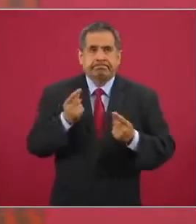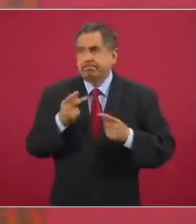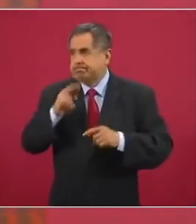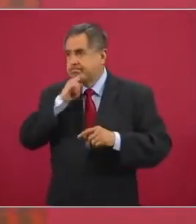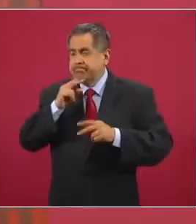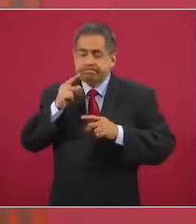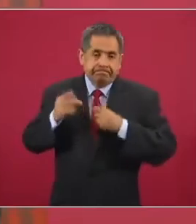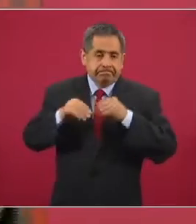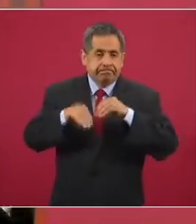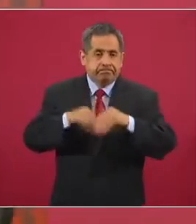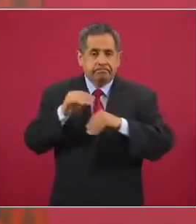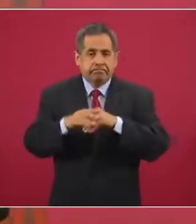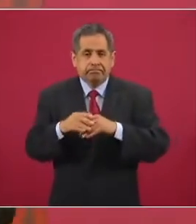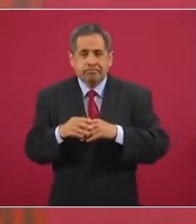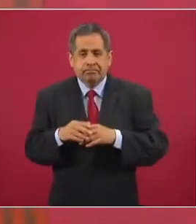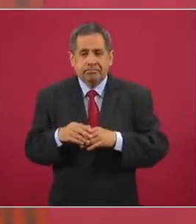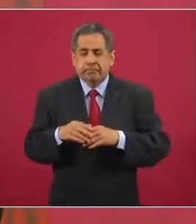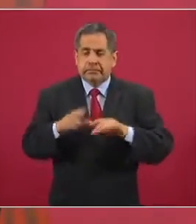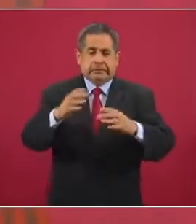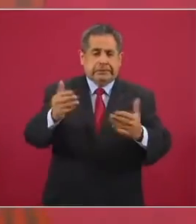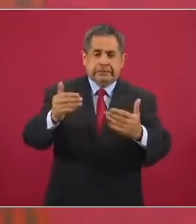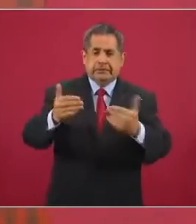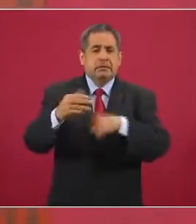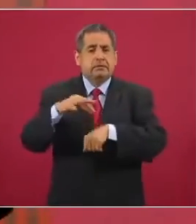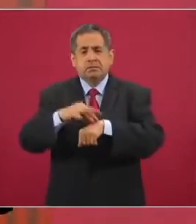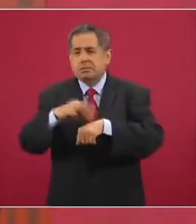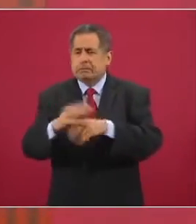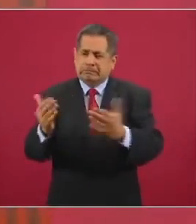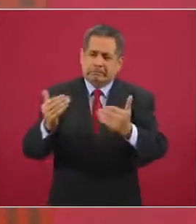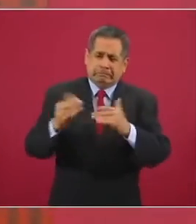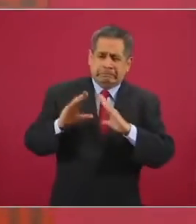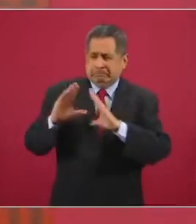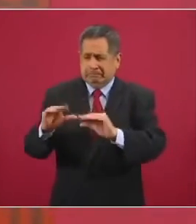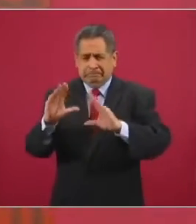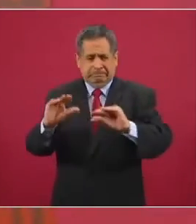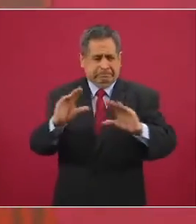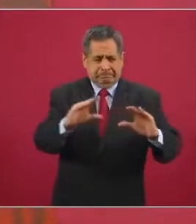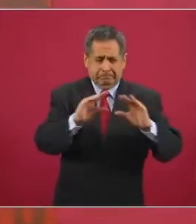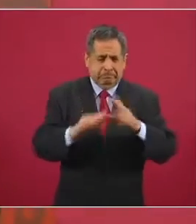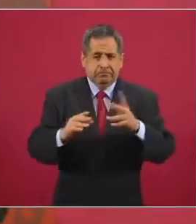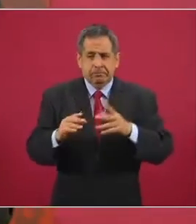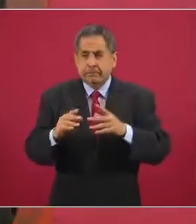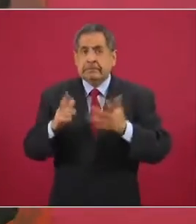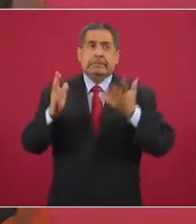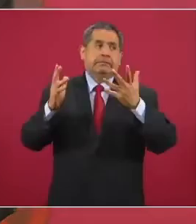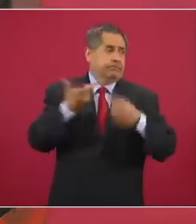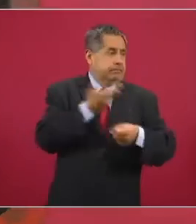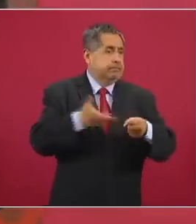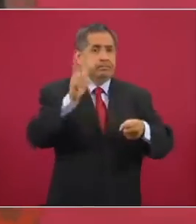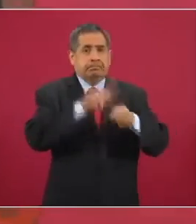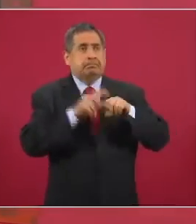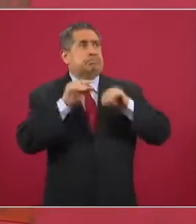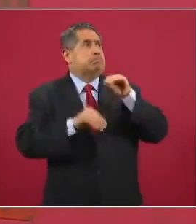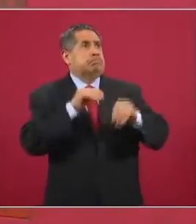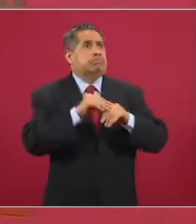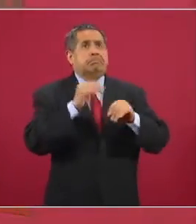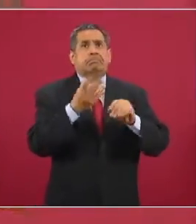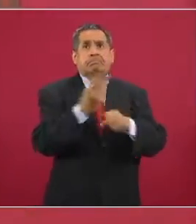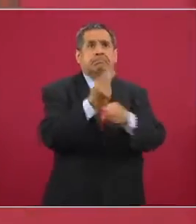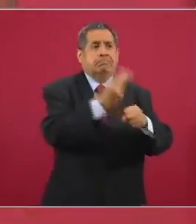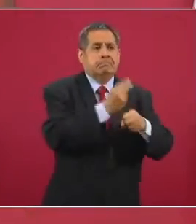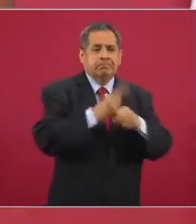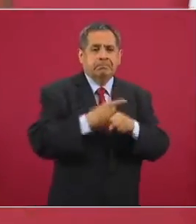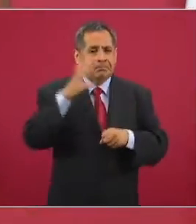se formaron muchos médicos, tuvimos que habilitar camas, tuvimos